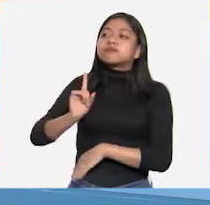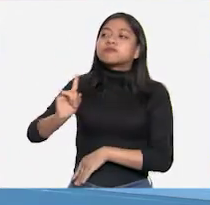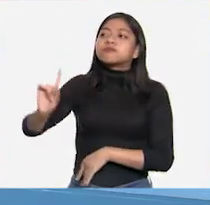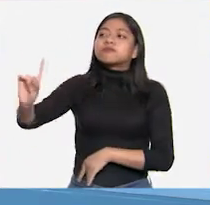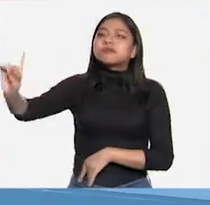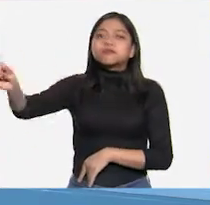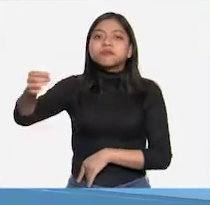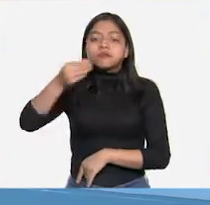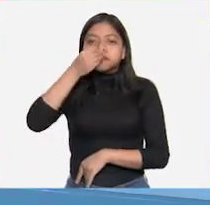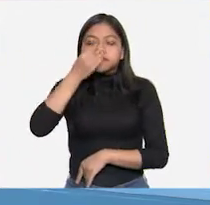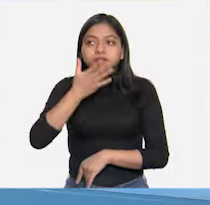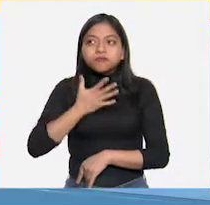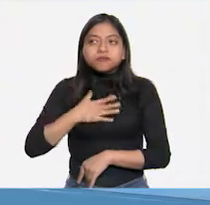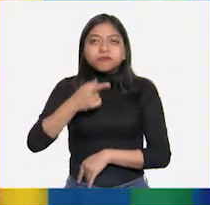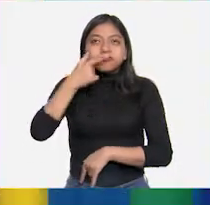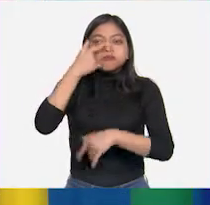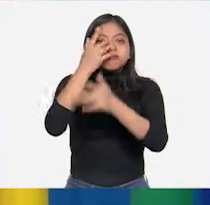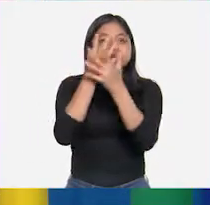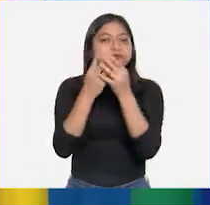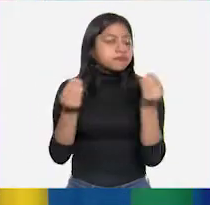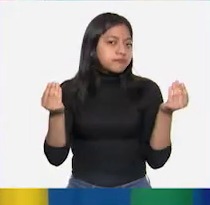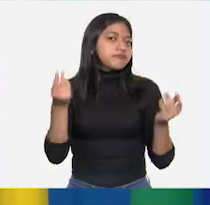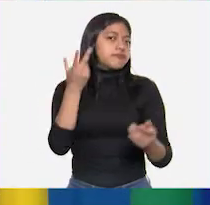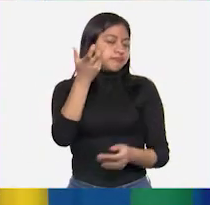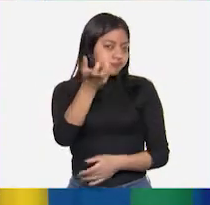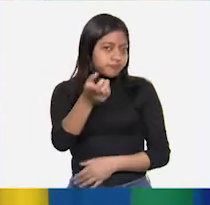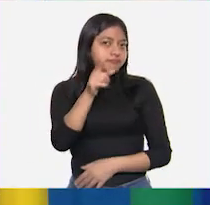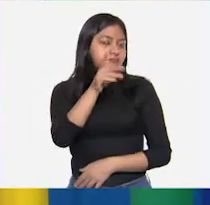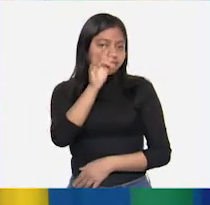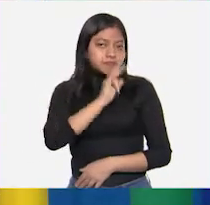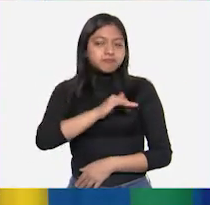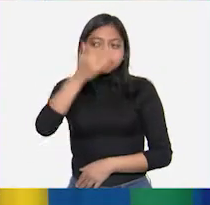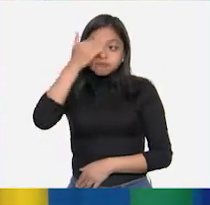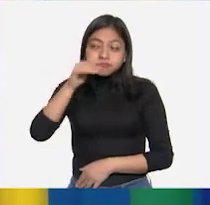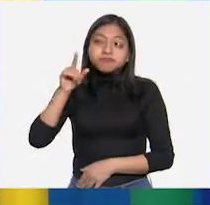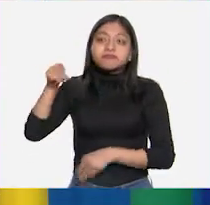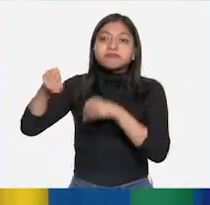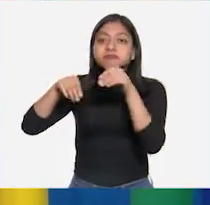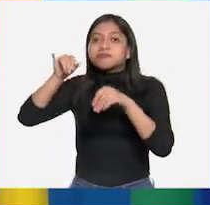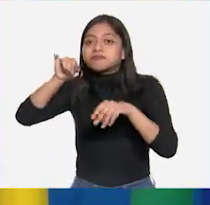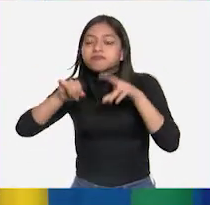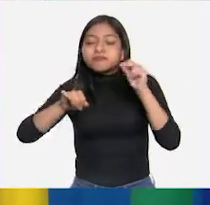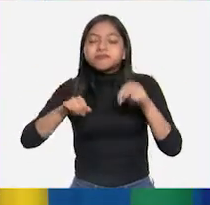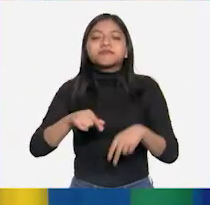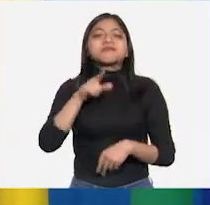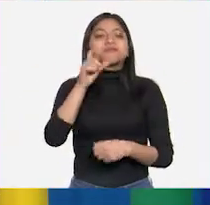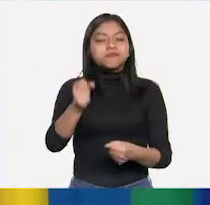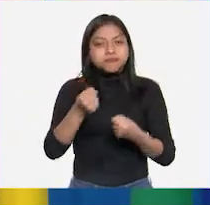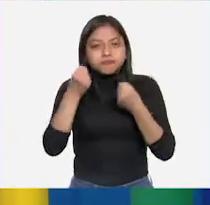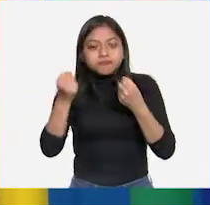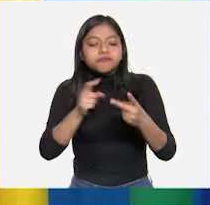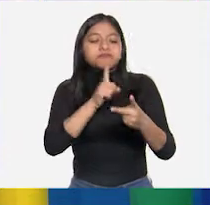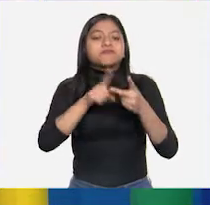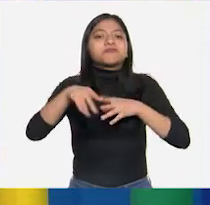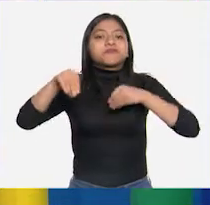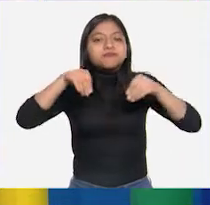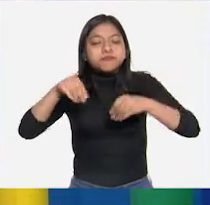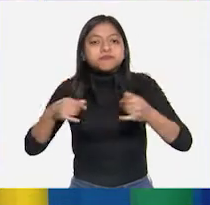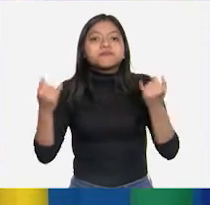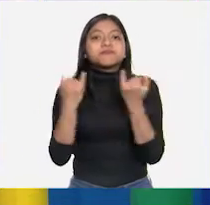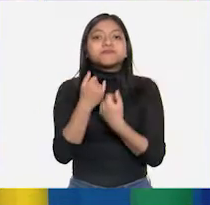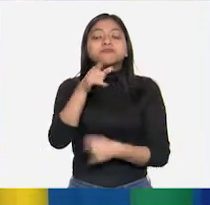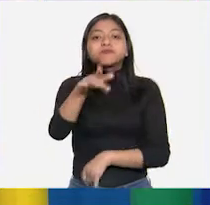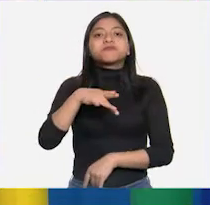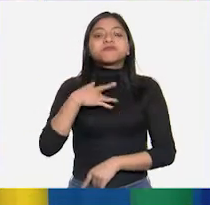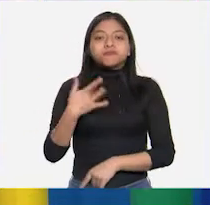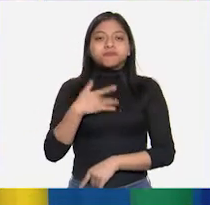ocurren a nuestro alrededor. Así es. Esa combinación de fuerzas, movimientos y de nuestros